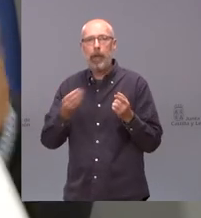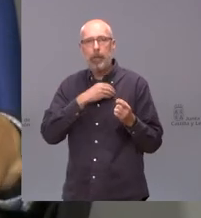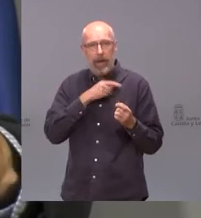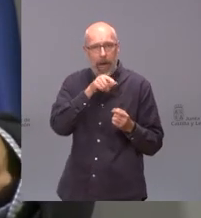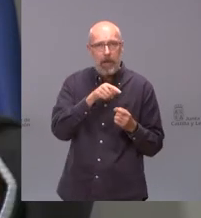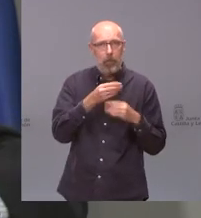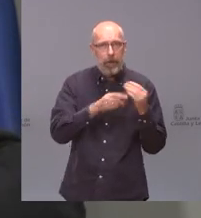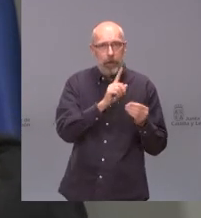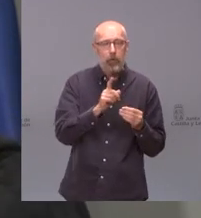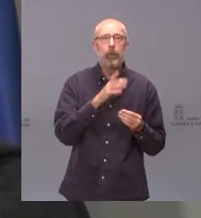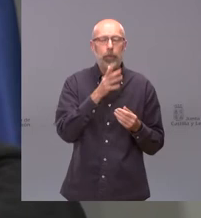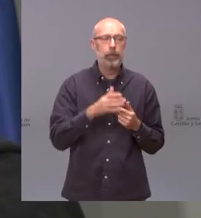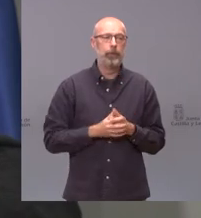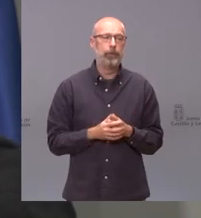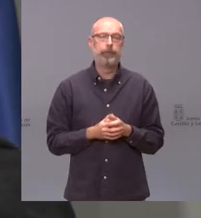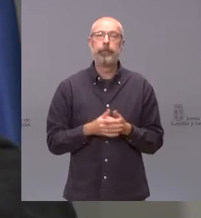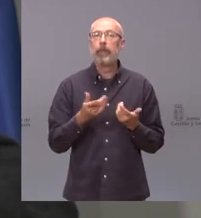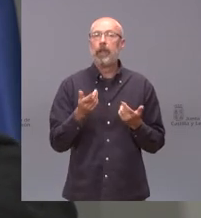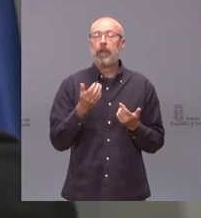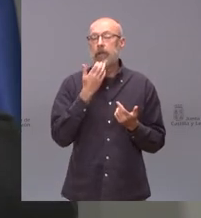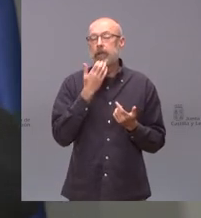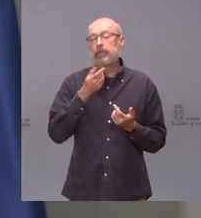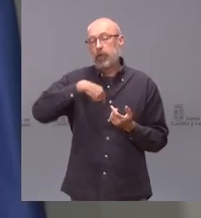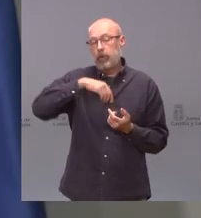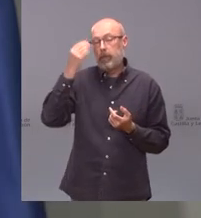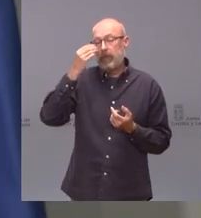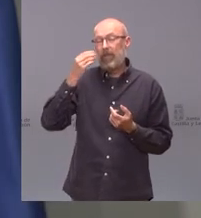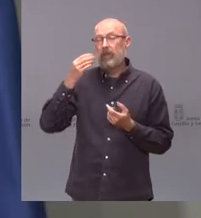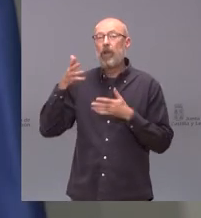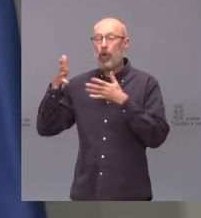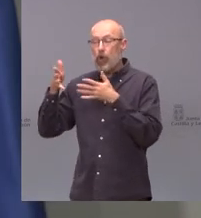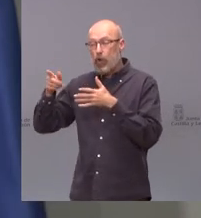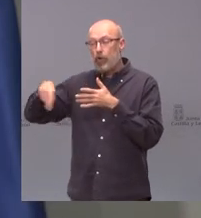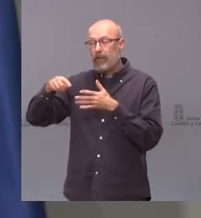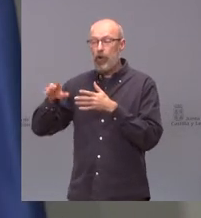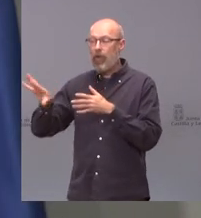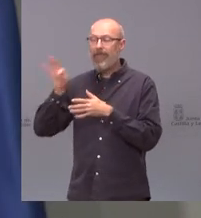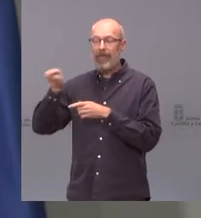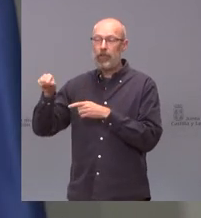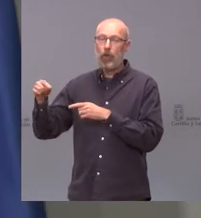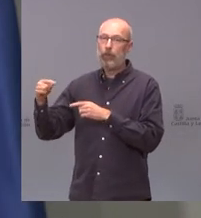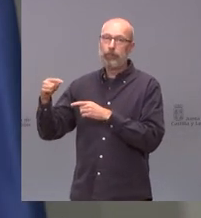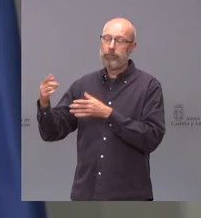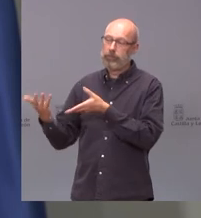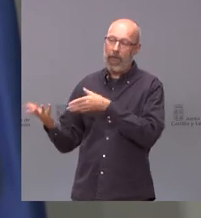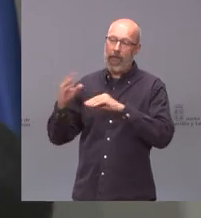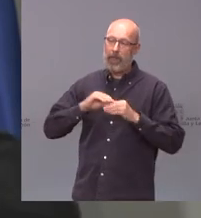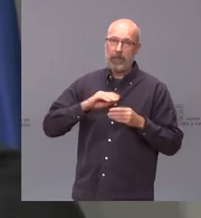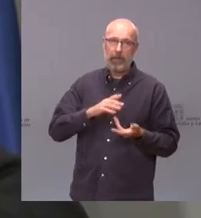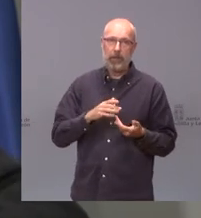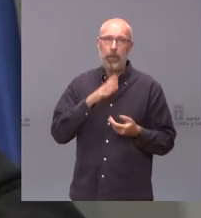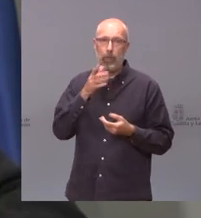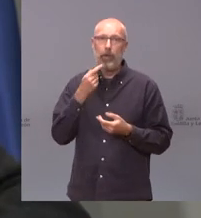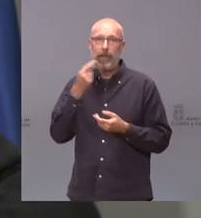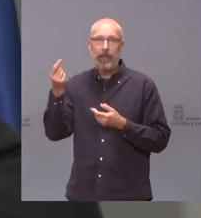pero asumimos la decisión del consejo el consejo se basa en la decisión de mantener lo que dice la etiqueta lo que